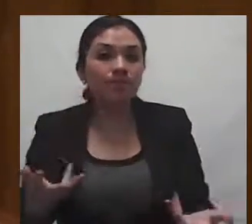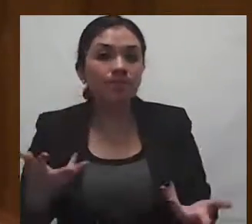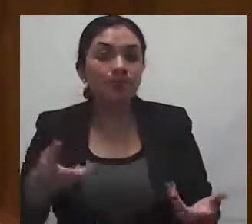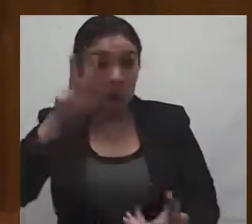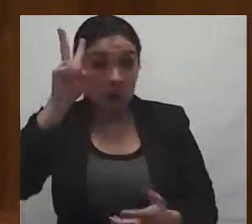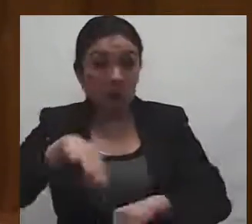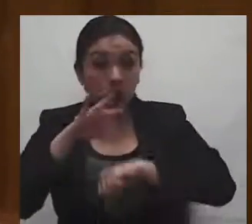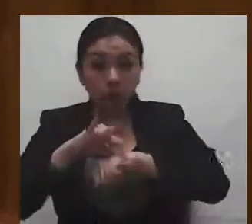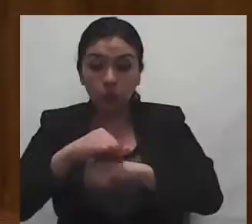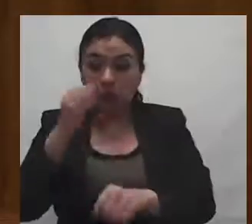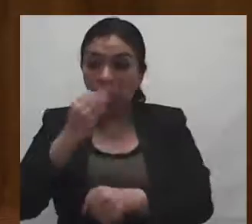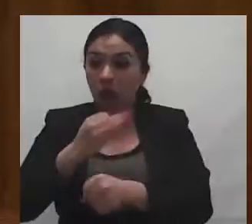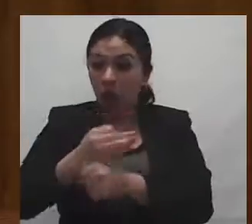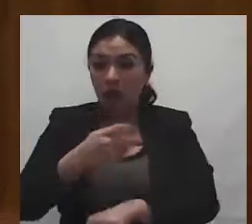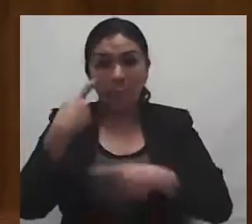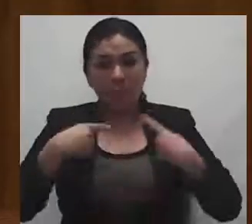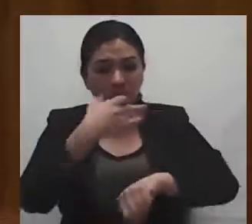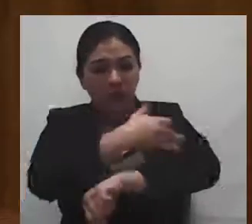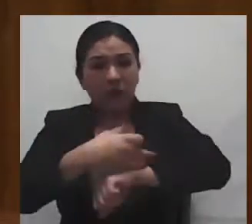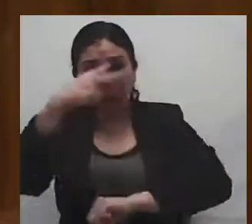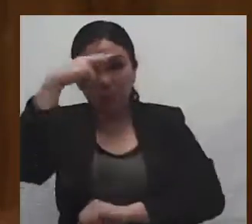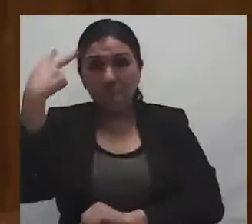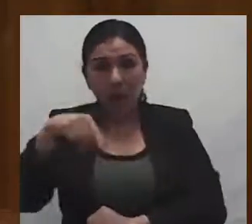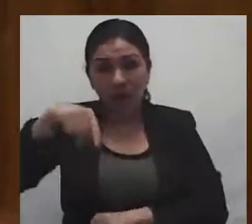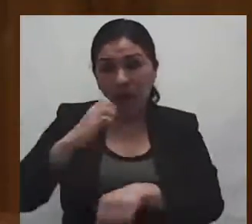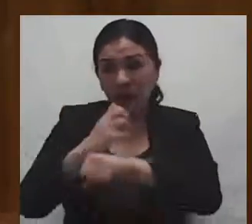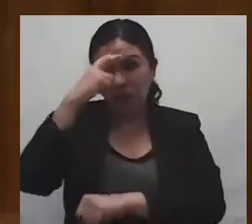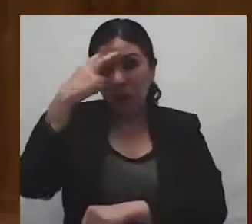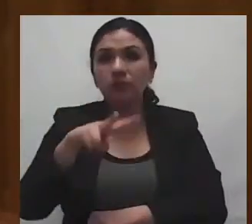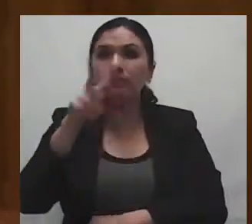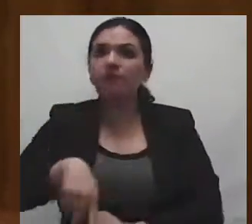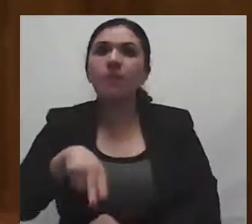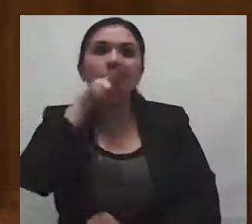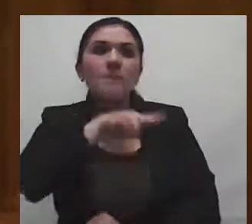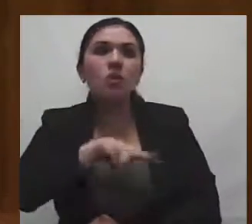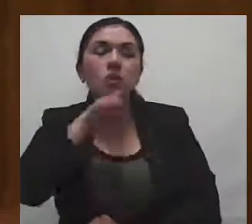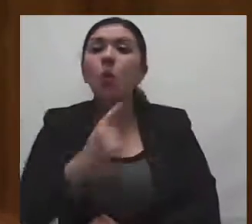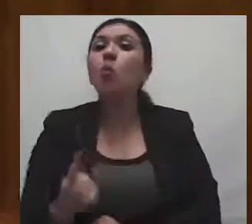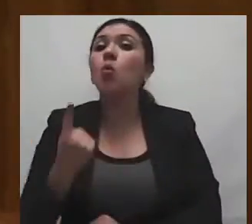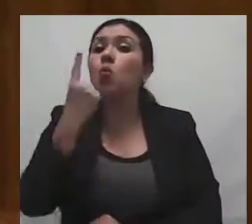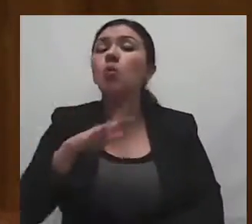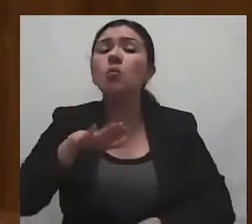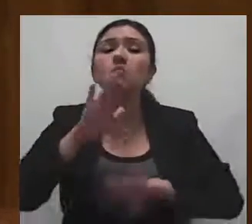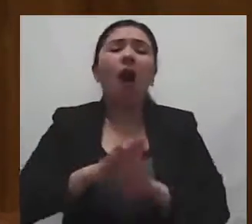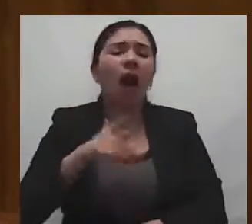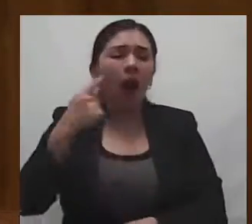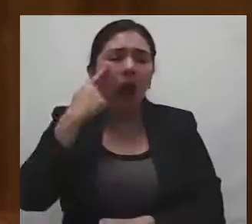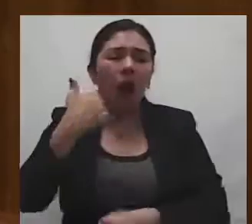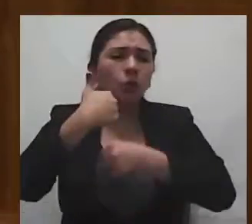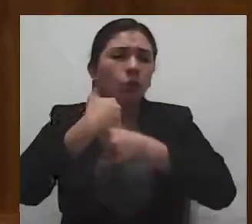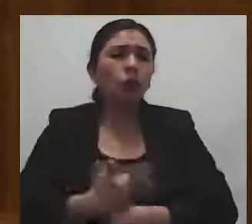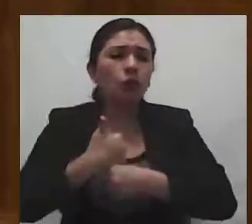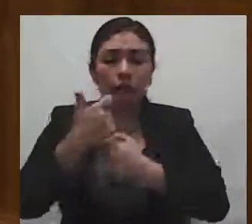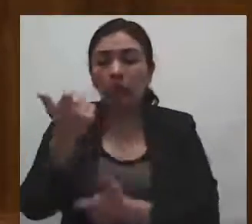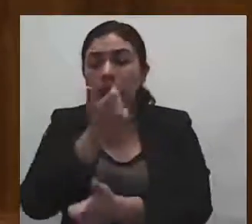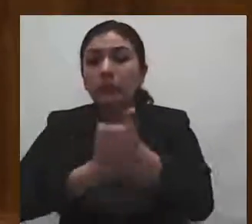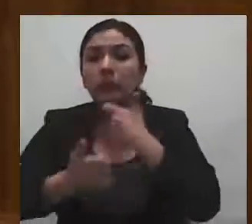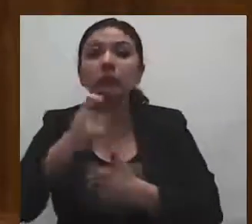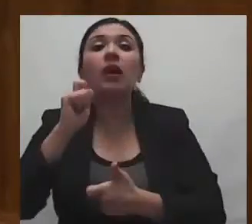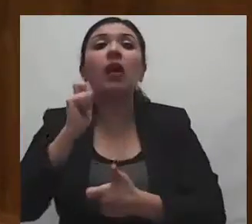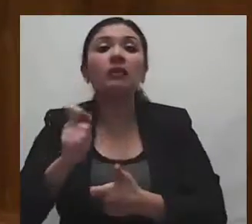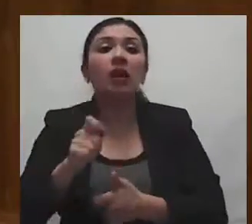actual para las familias mexiquenses es preocupante, ya que uno de los sectores que más se ha visto afectado en su economía es el